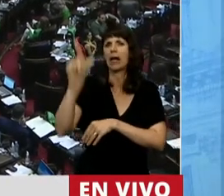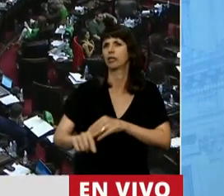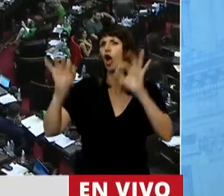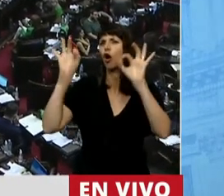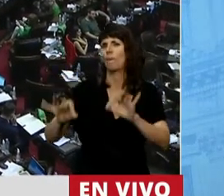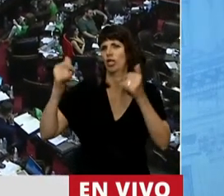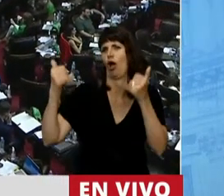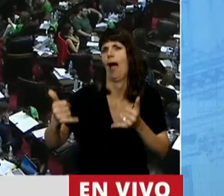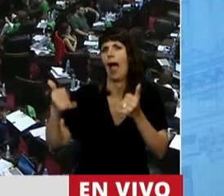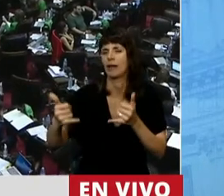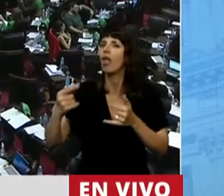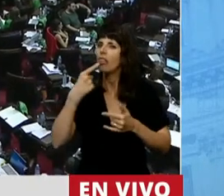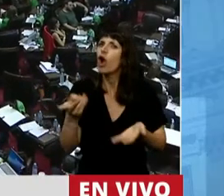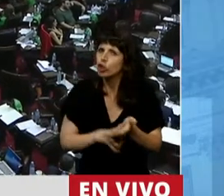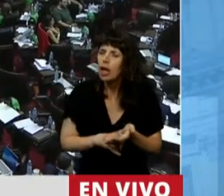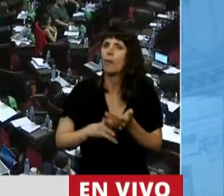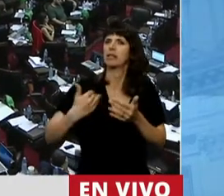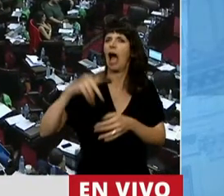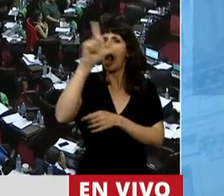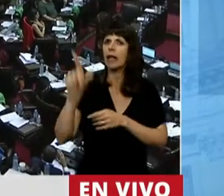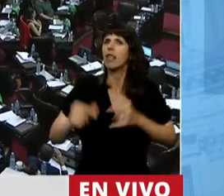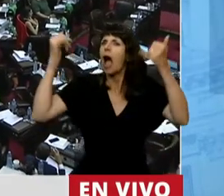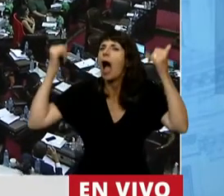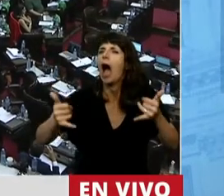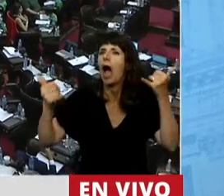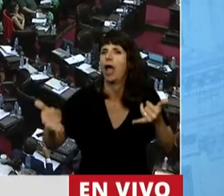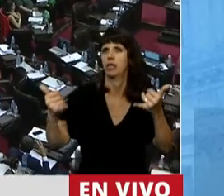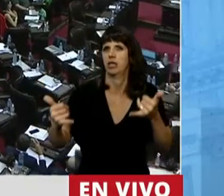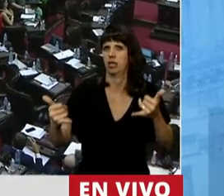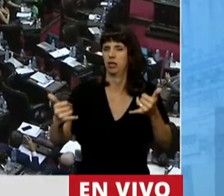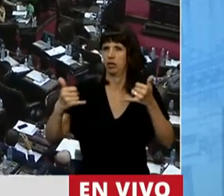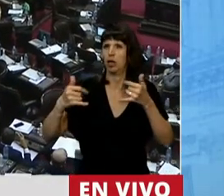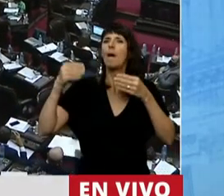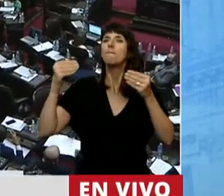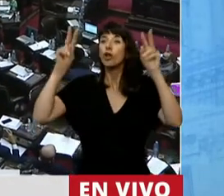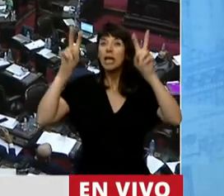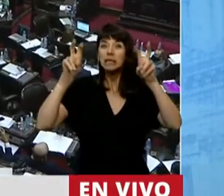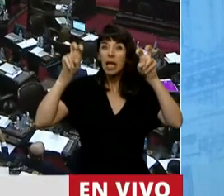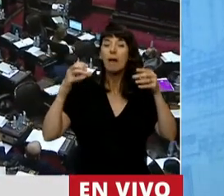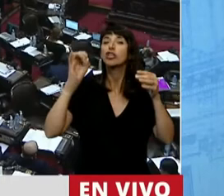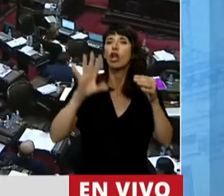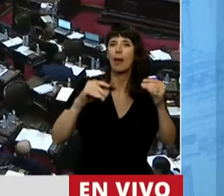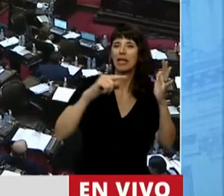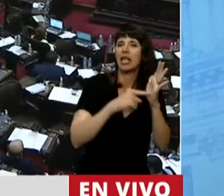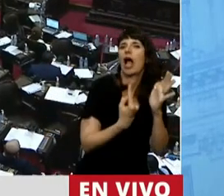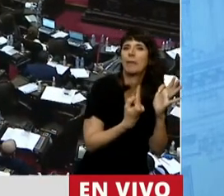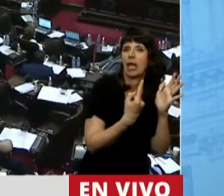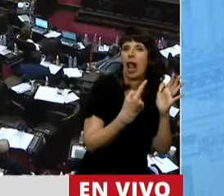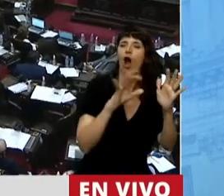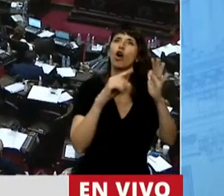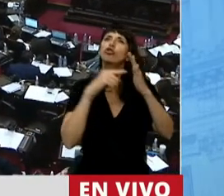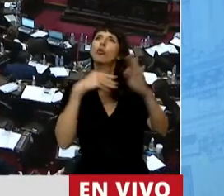Y digo esto, a lo largo y ancho del país, porque este tema no es un tema solamente de las grandes urbes, como nos quieren decir.